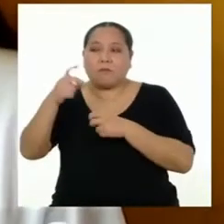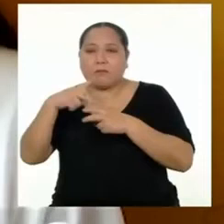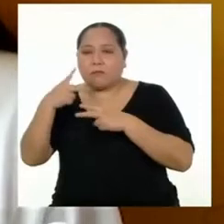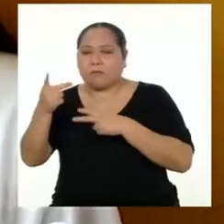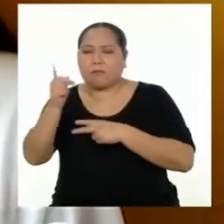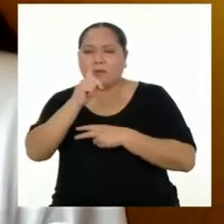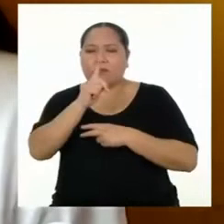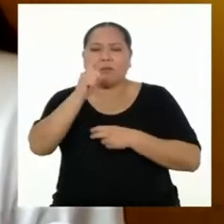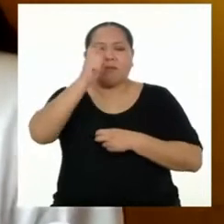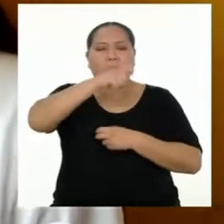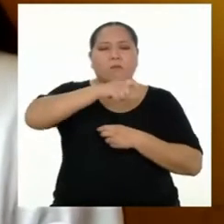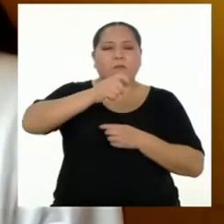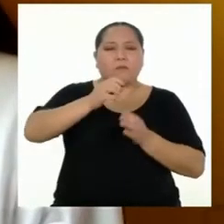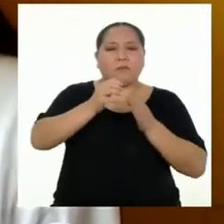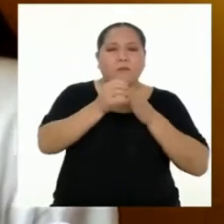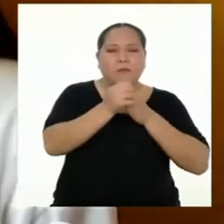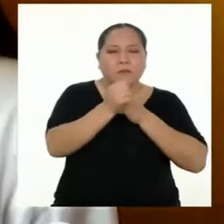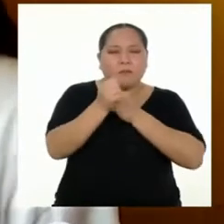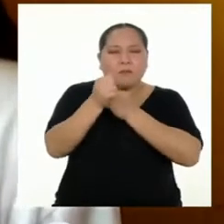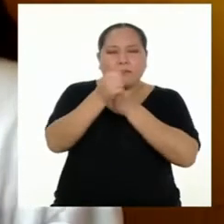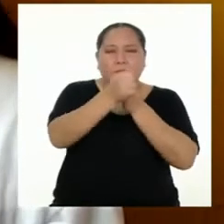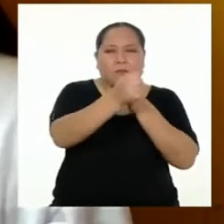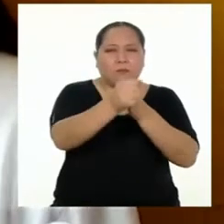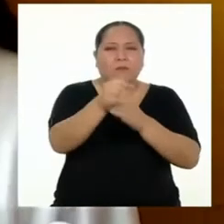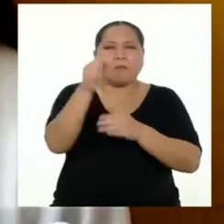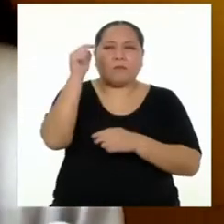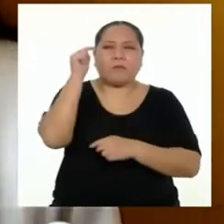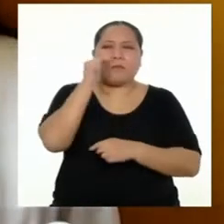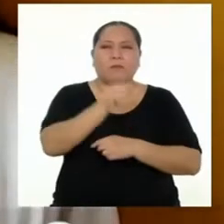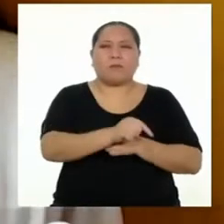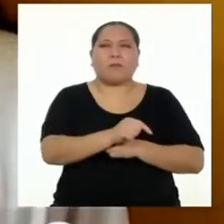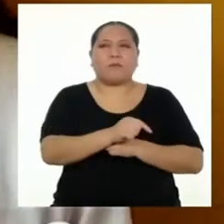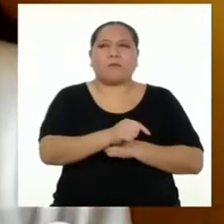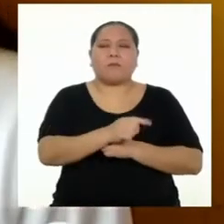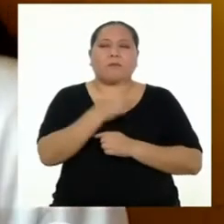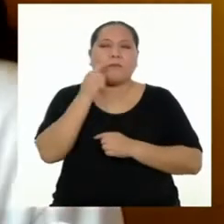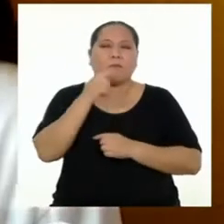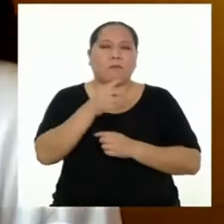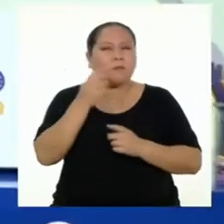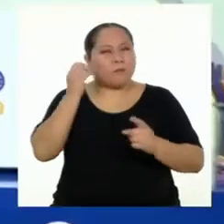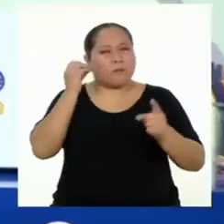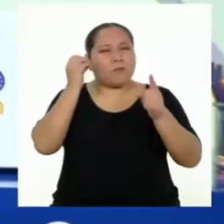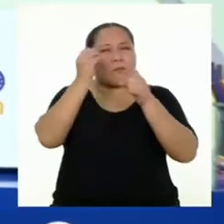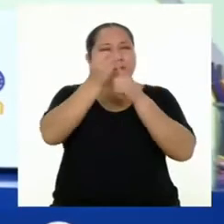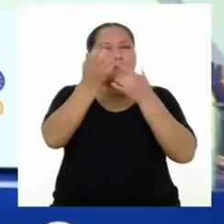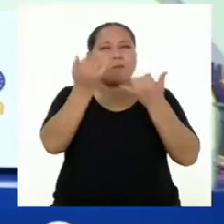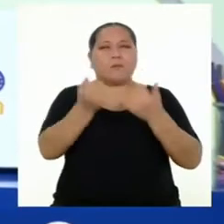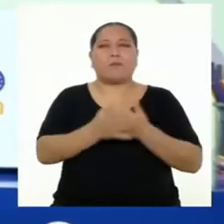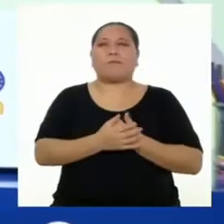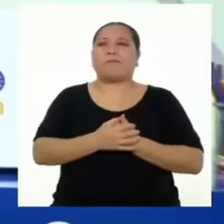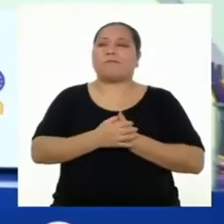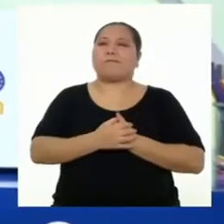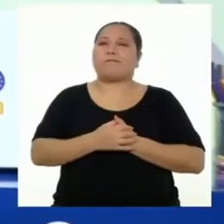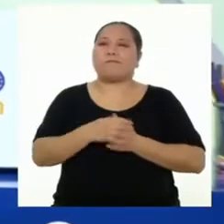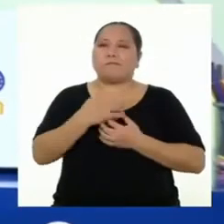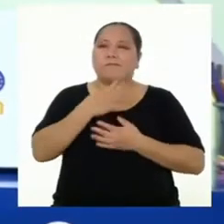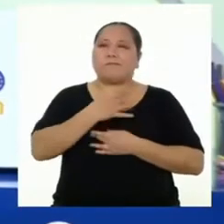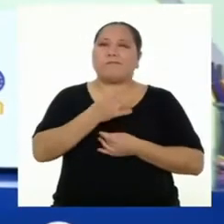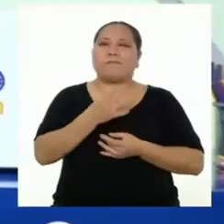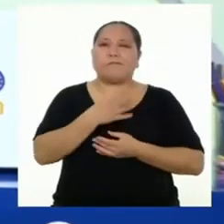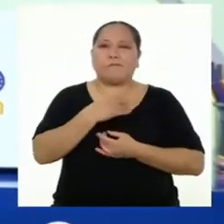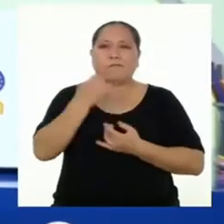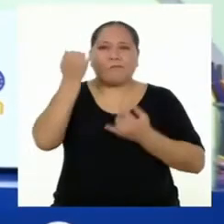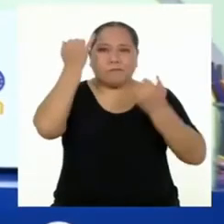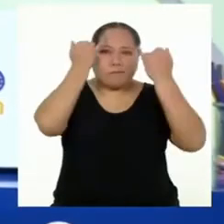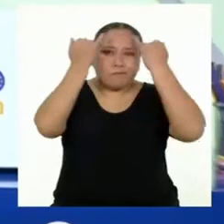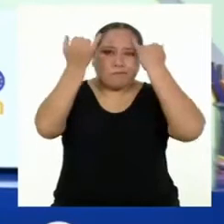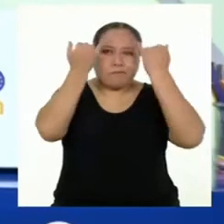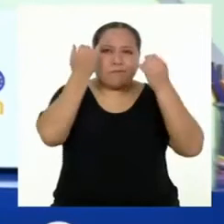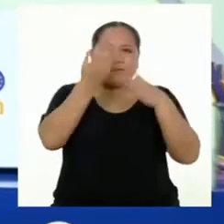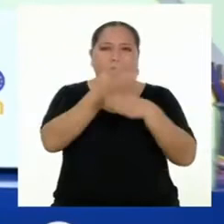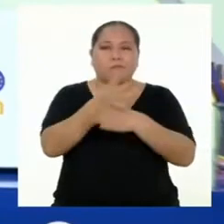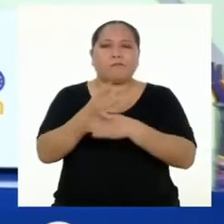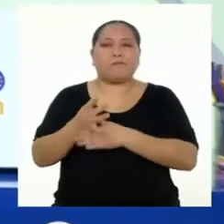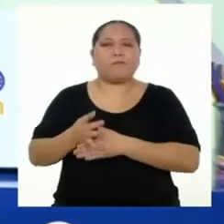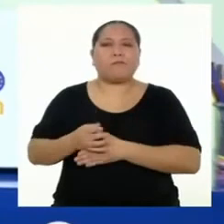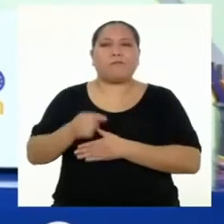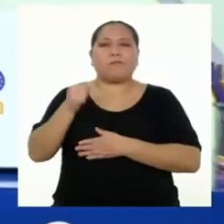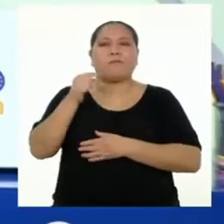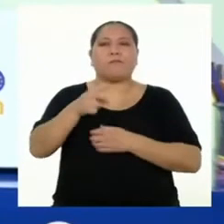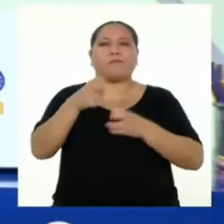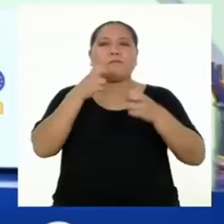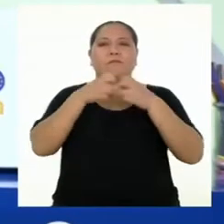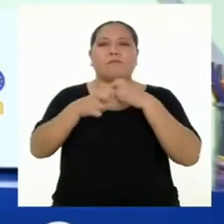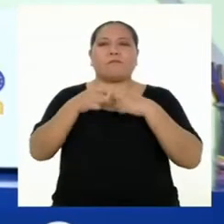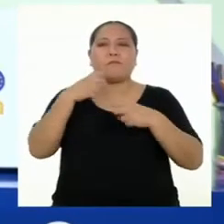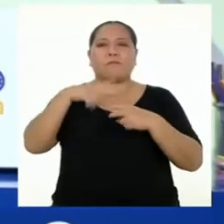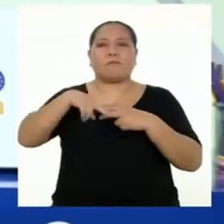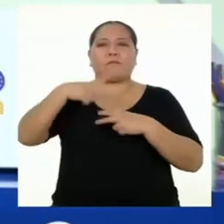que orientarlos. Y creo que es nuestro reto con el texto argumentativo que haremos. Qué interesantes ideas las que nos comparten sobre el conflicto entre